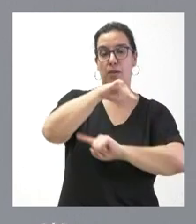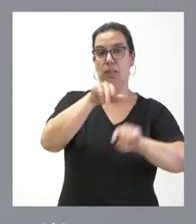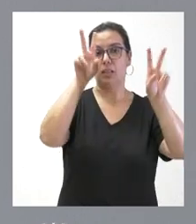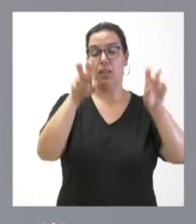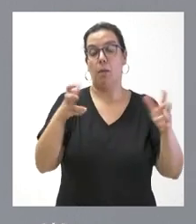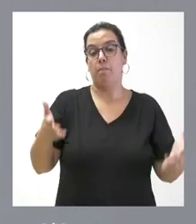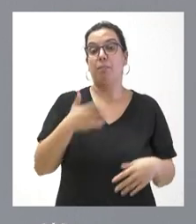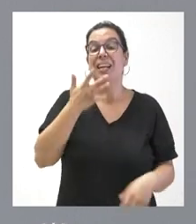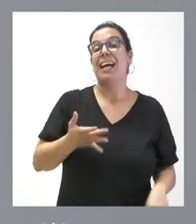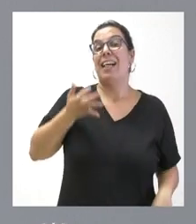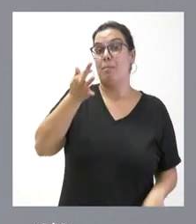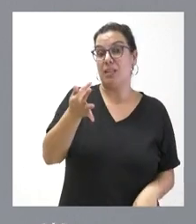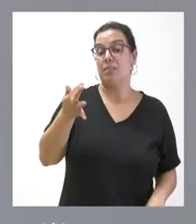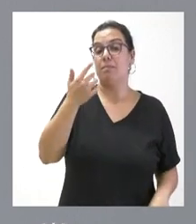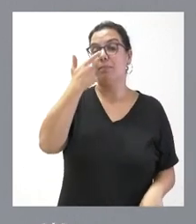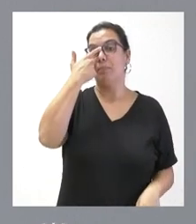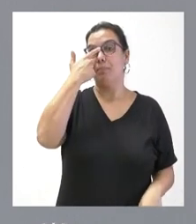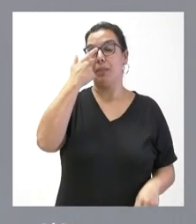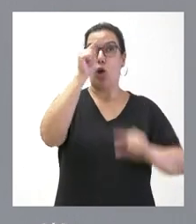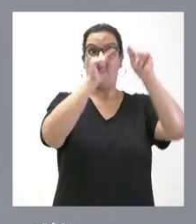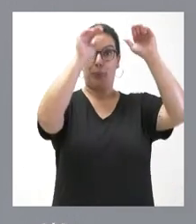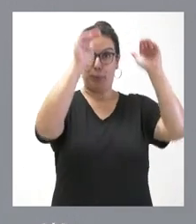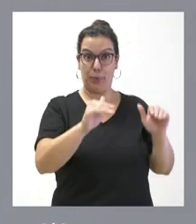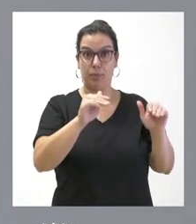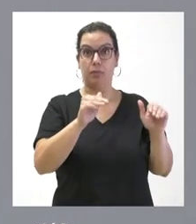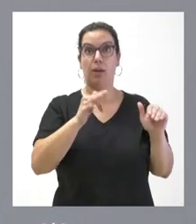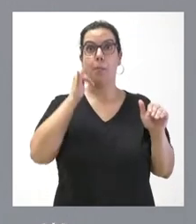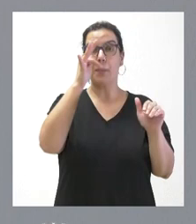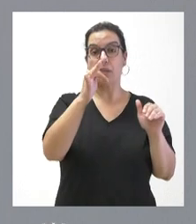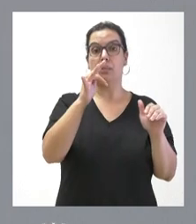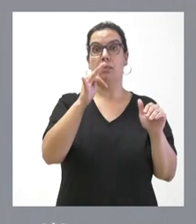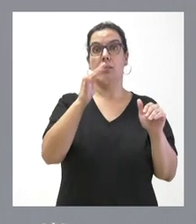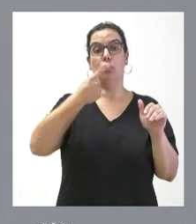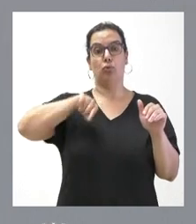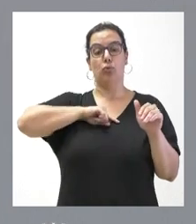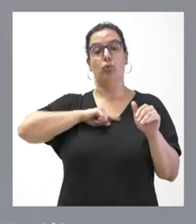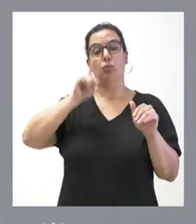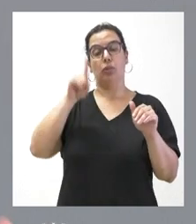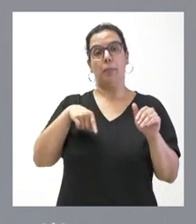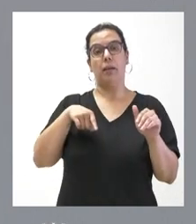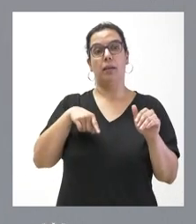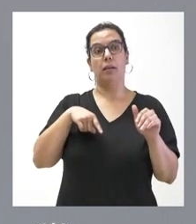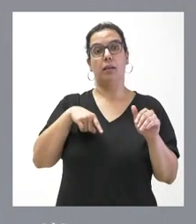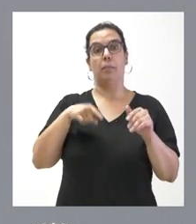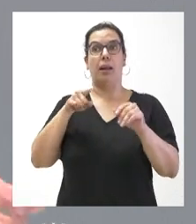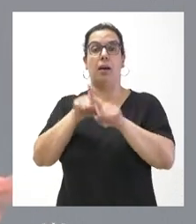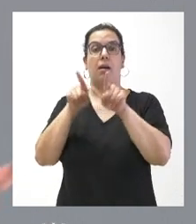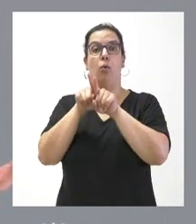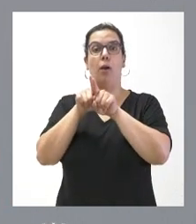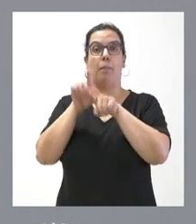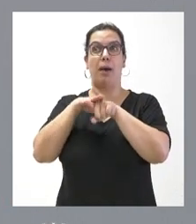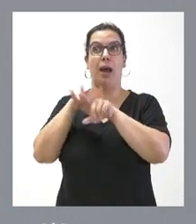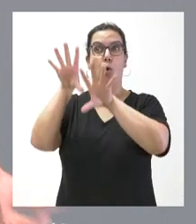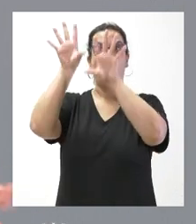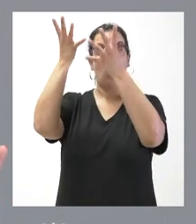a ello unimos esta reducción de emisiones con que hemos crecido en todo el efecto sumidero de